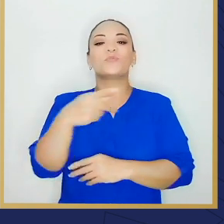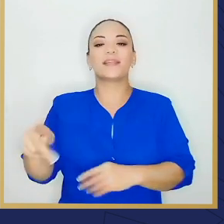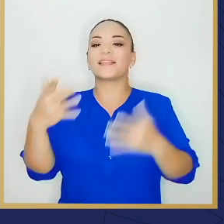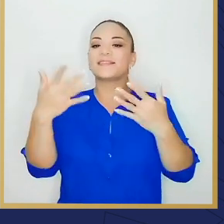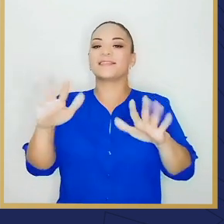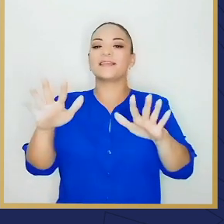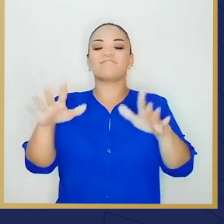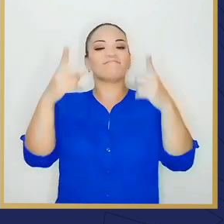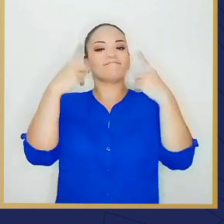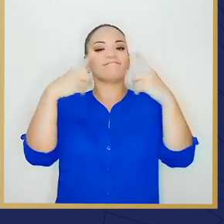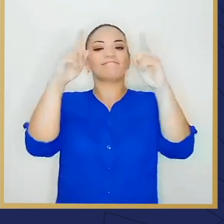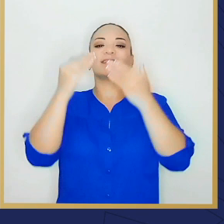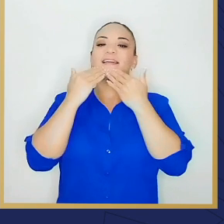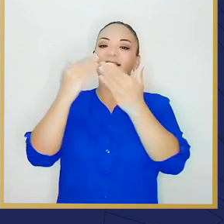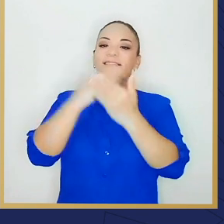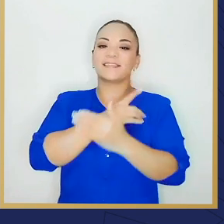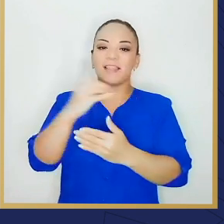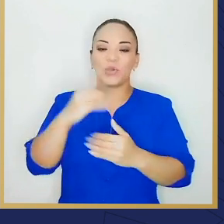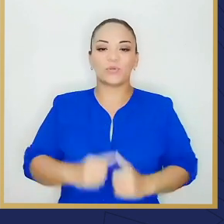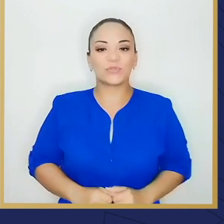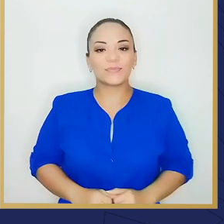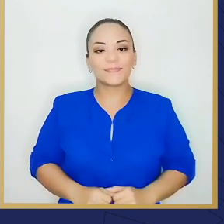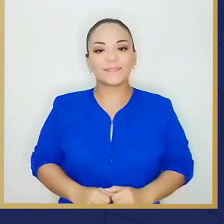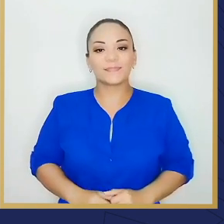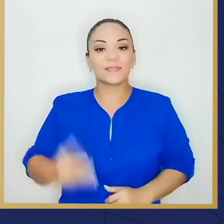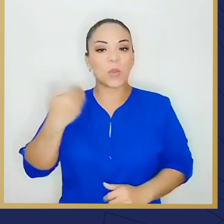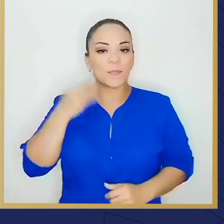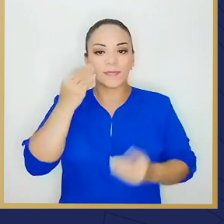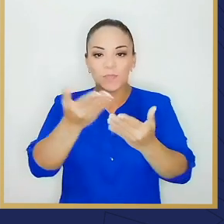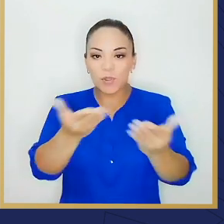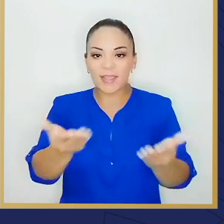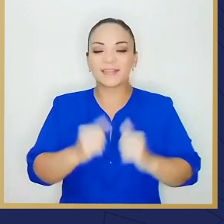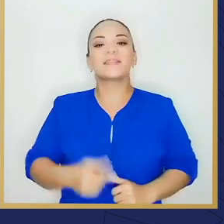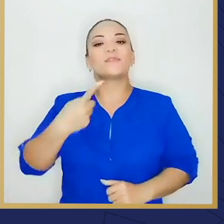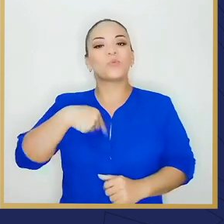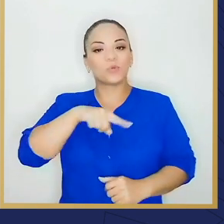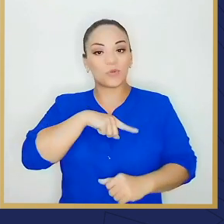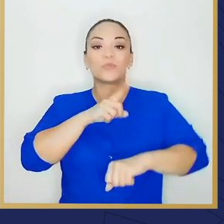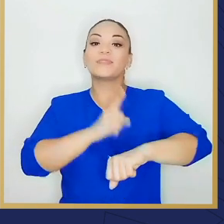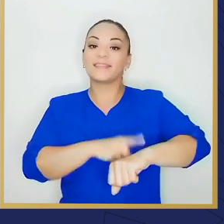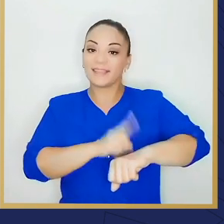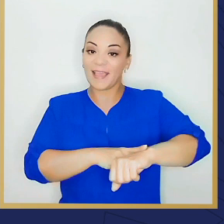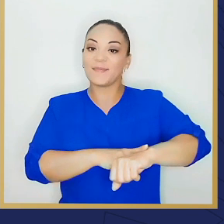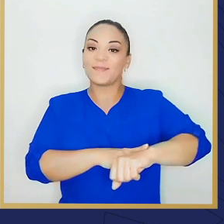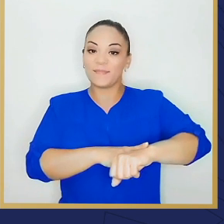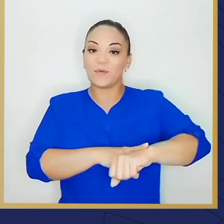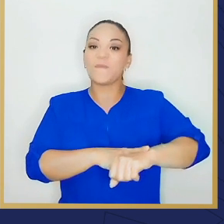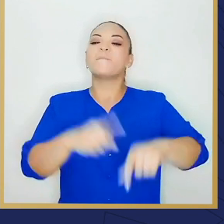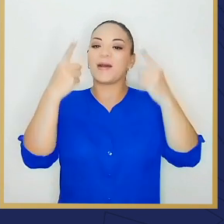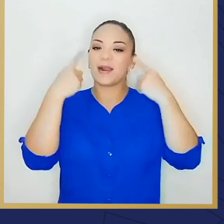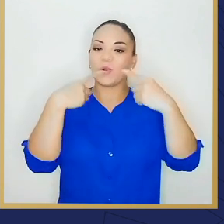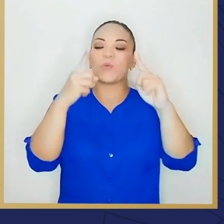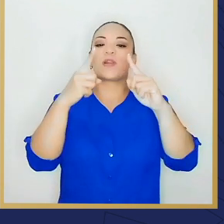al fin. Démosle gracias a Dios. Señoras y señores, estamos a tiempo de